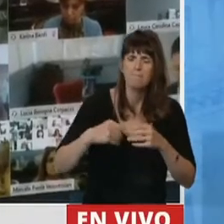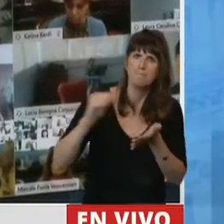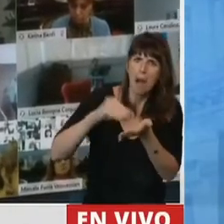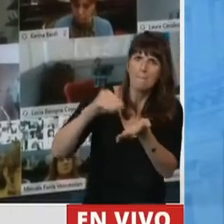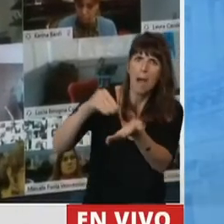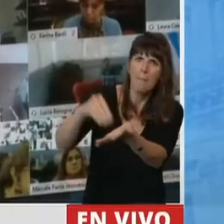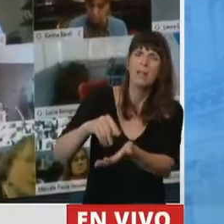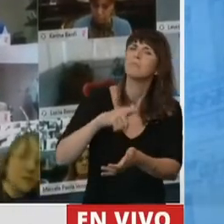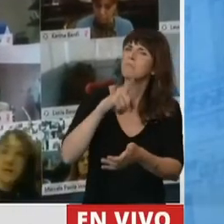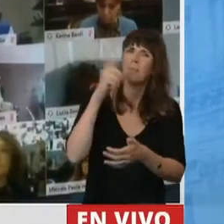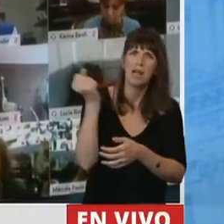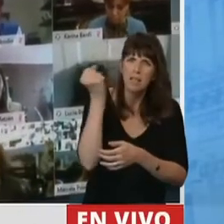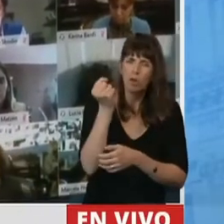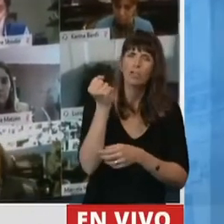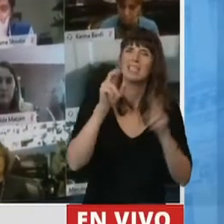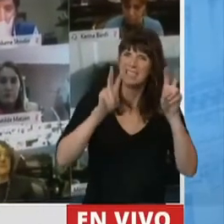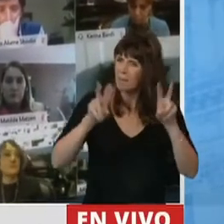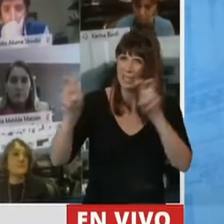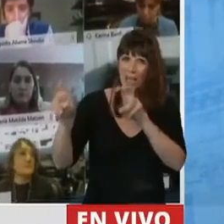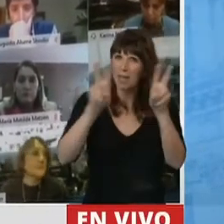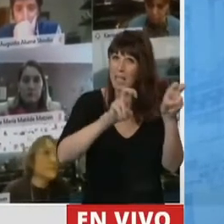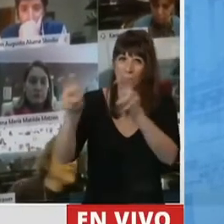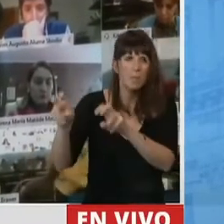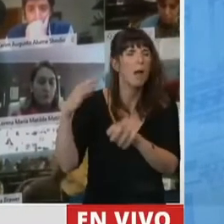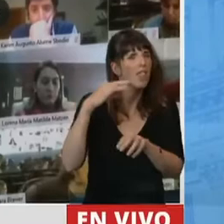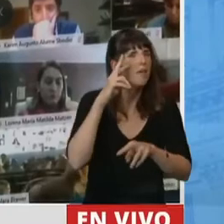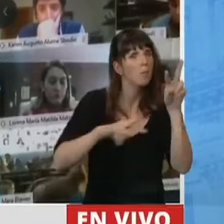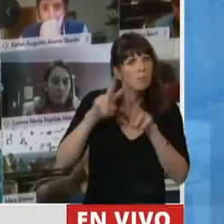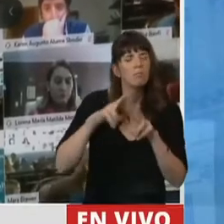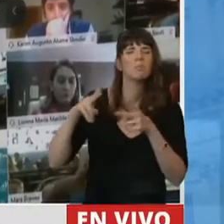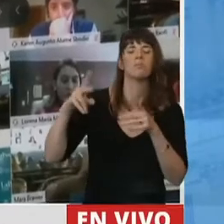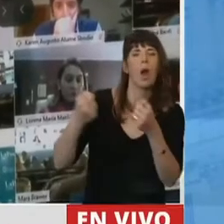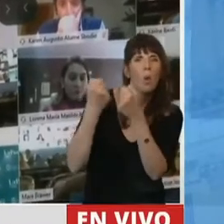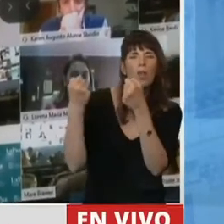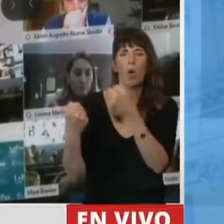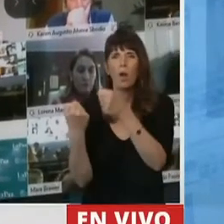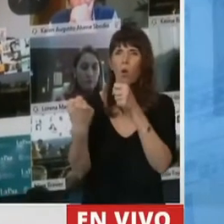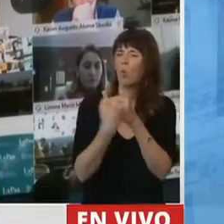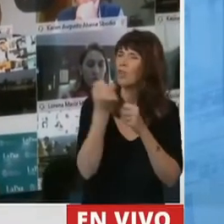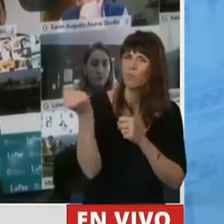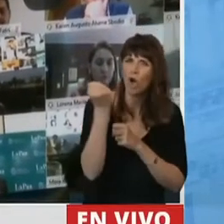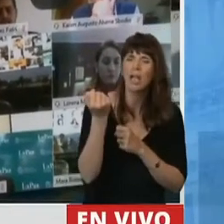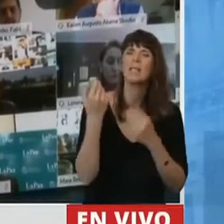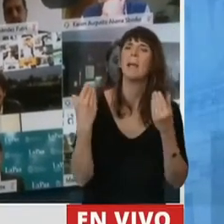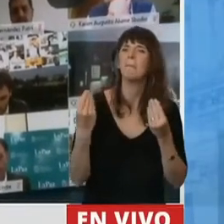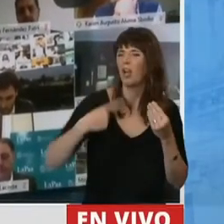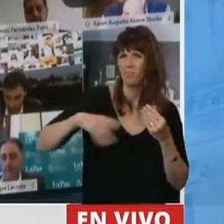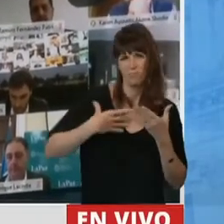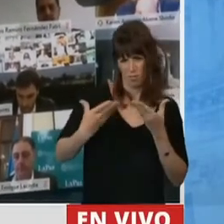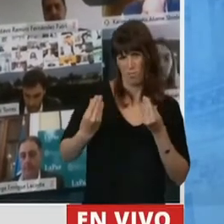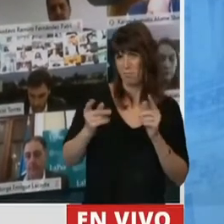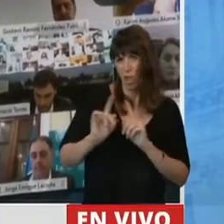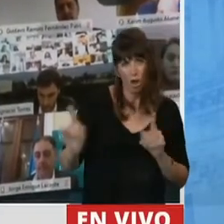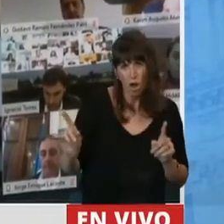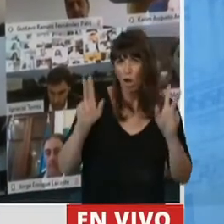en todos los temas, tenemos que ir buscando la mayor cantidad de acuerdos, tenemos que ir buscando la mayor cantidad de consensos, pero no tenemos que asustarnos de